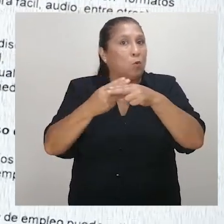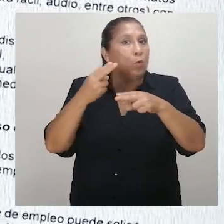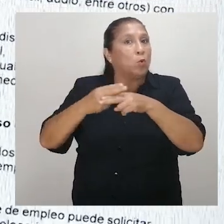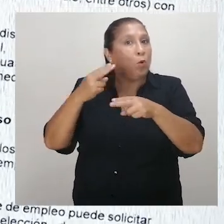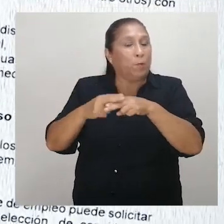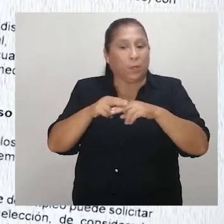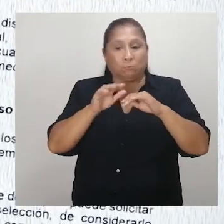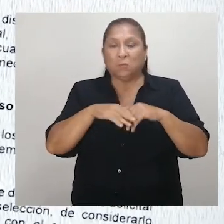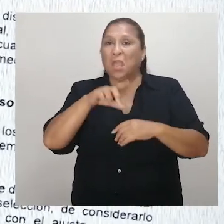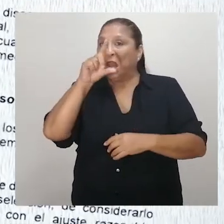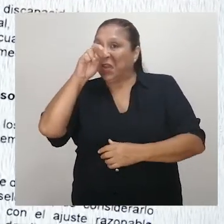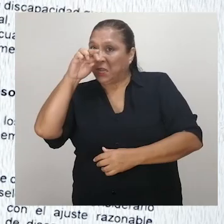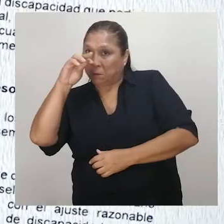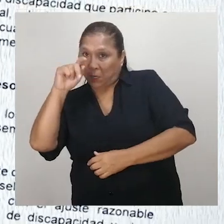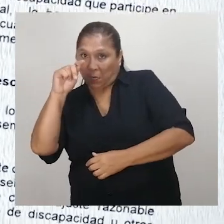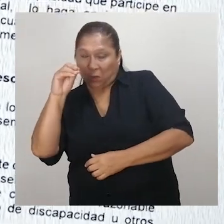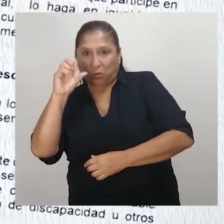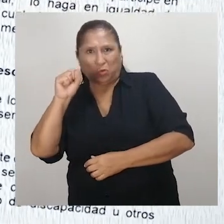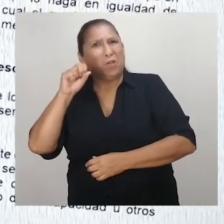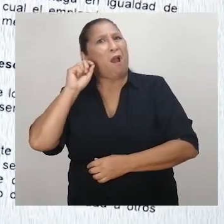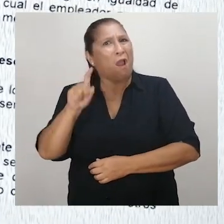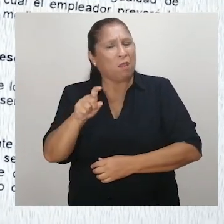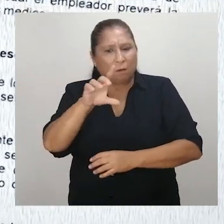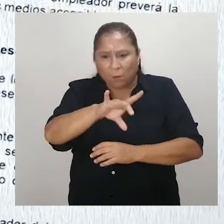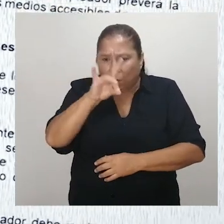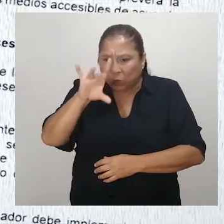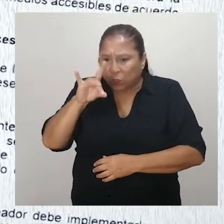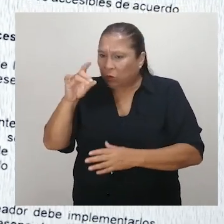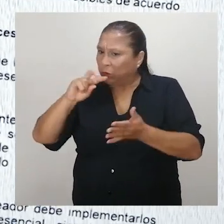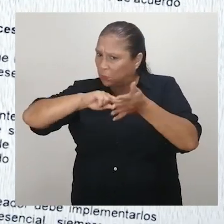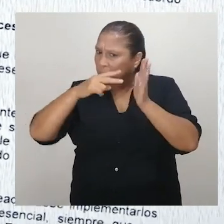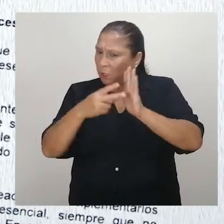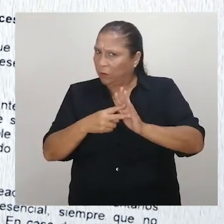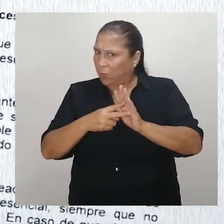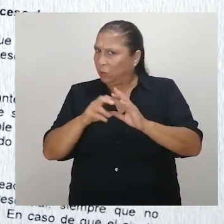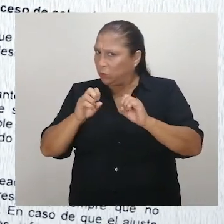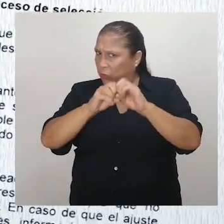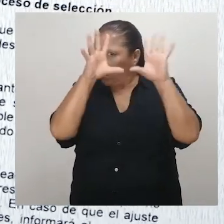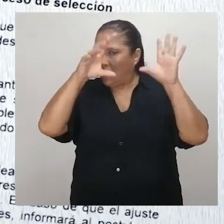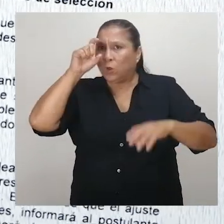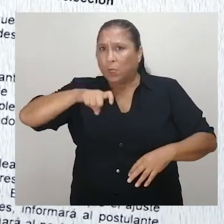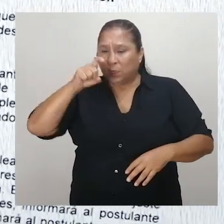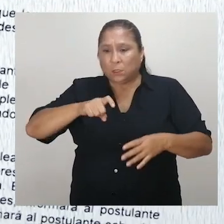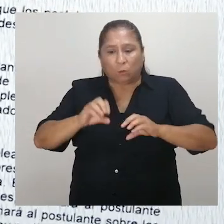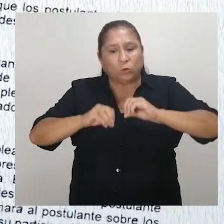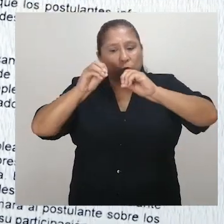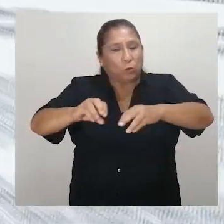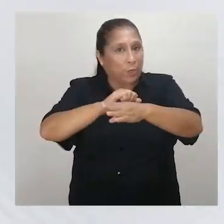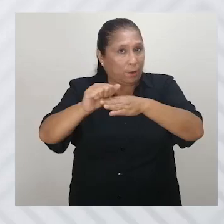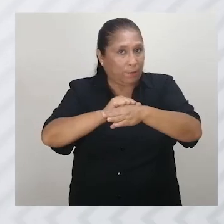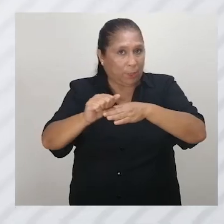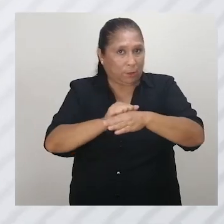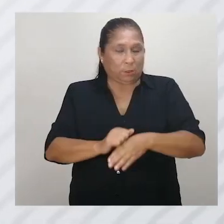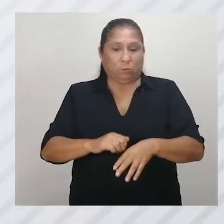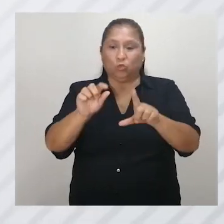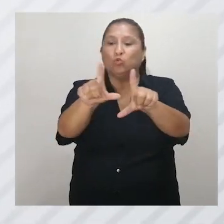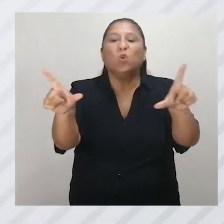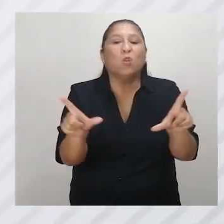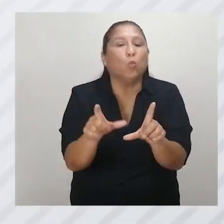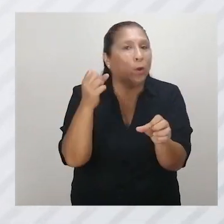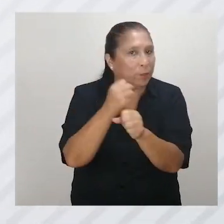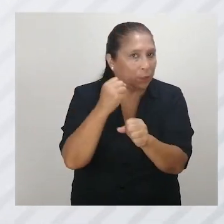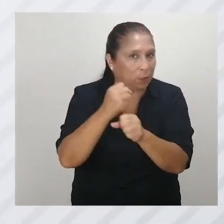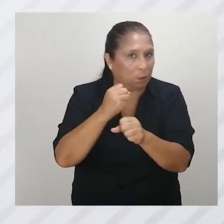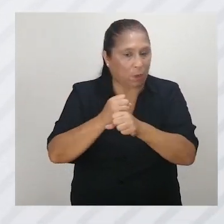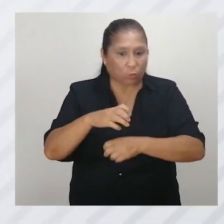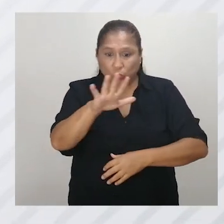en adelante llamaremos lineamientos, vamos a encontrar conceptos clave que debemos conocer y aplicar. Sobre lugar